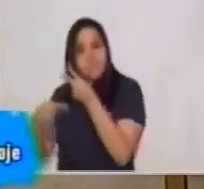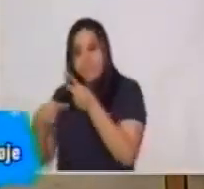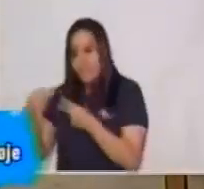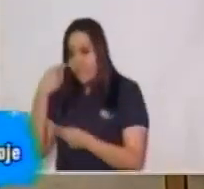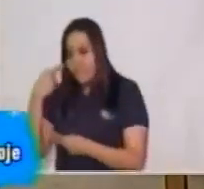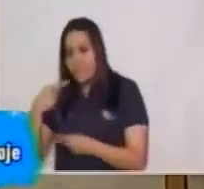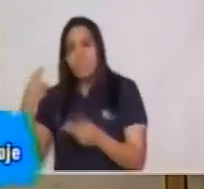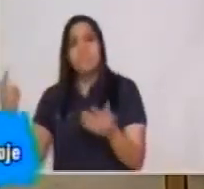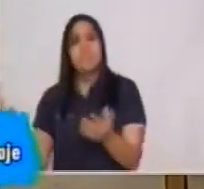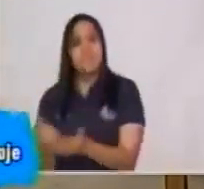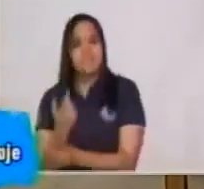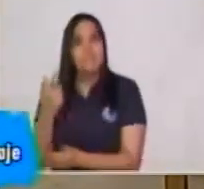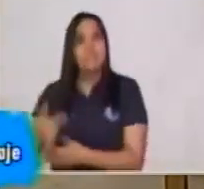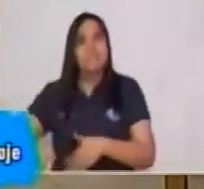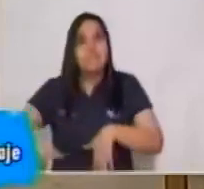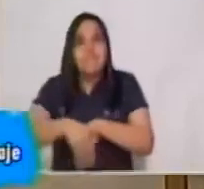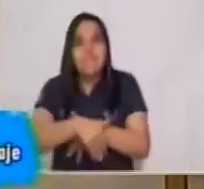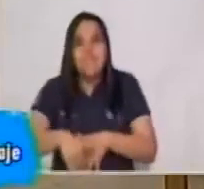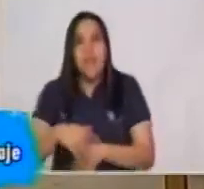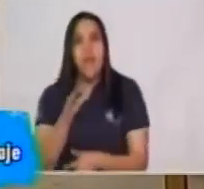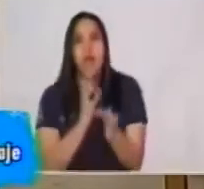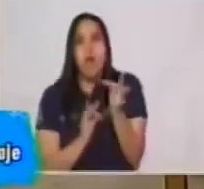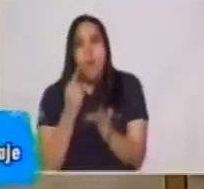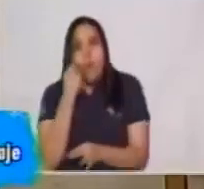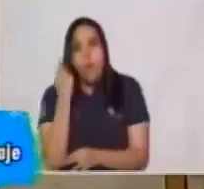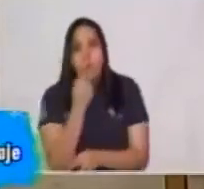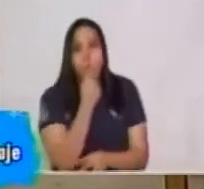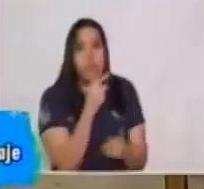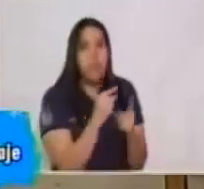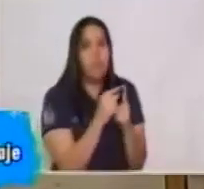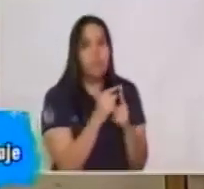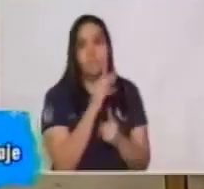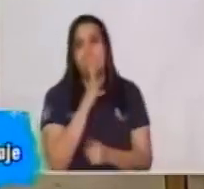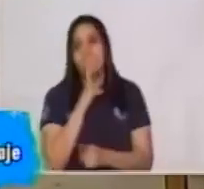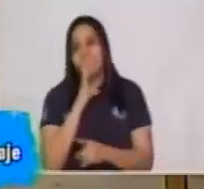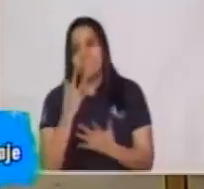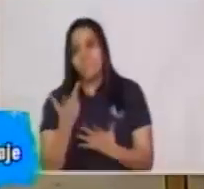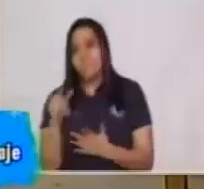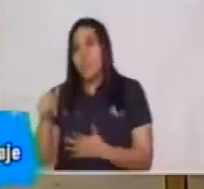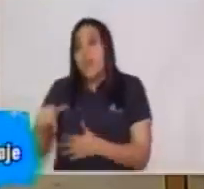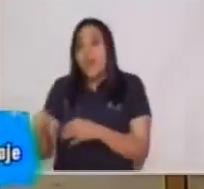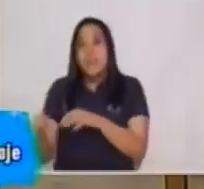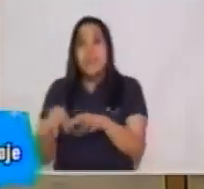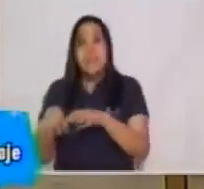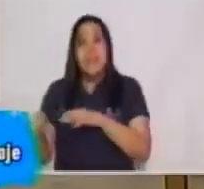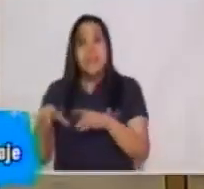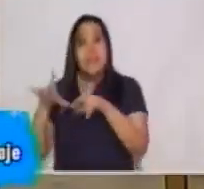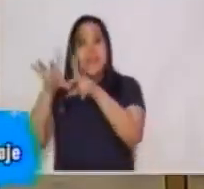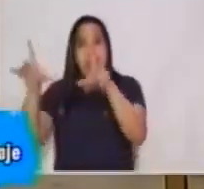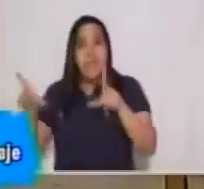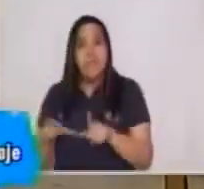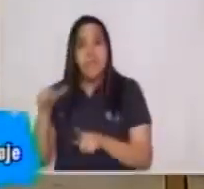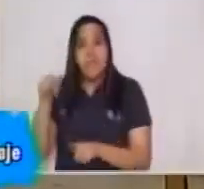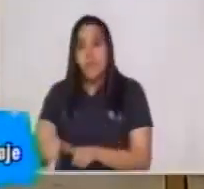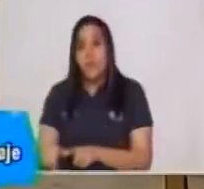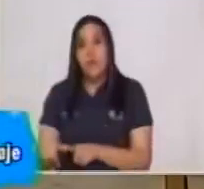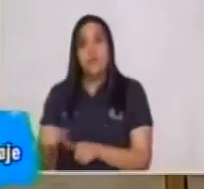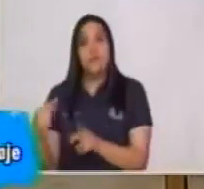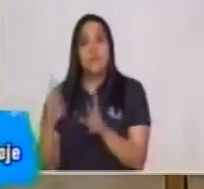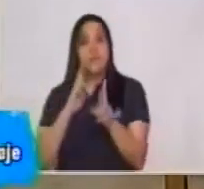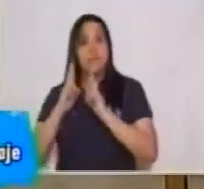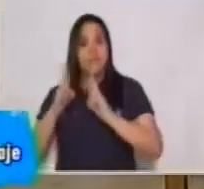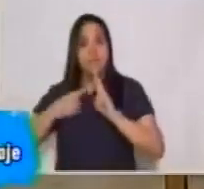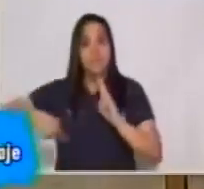ya sea lo compró en la calle y lo fue a buscar, tuvo que hablar con esa persona. Entonces, los eventos es todo lo que se relacionó